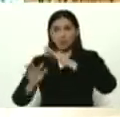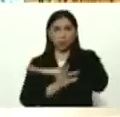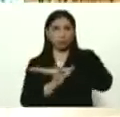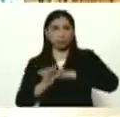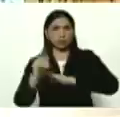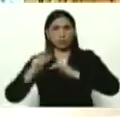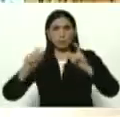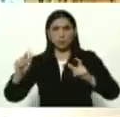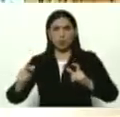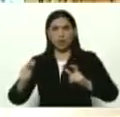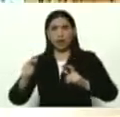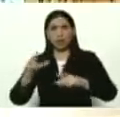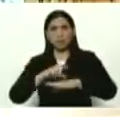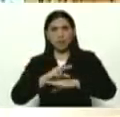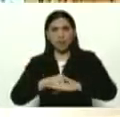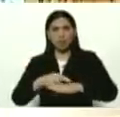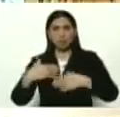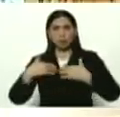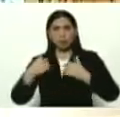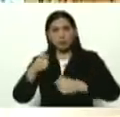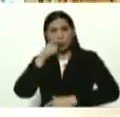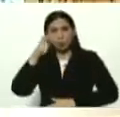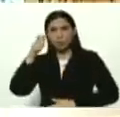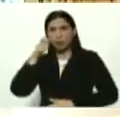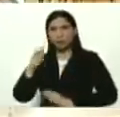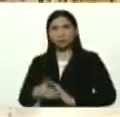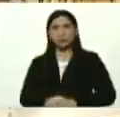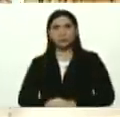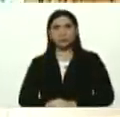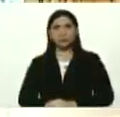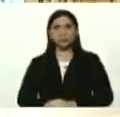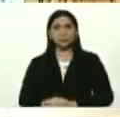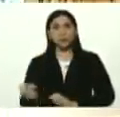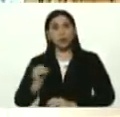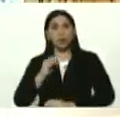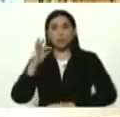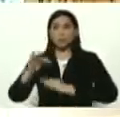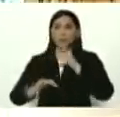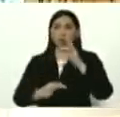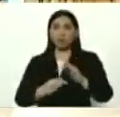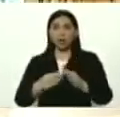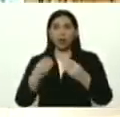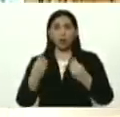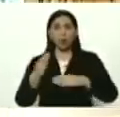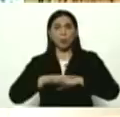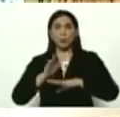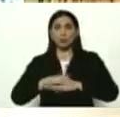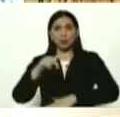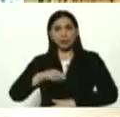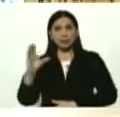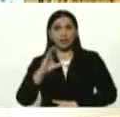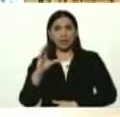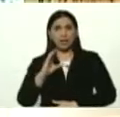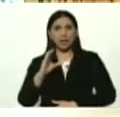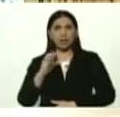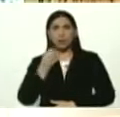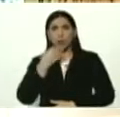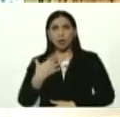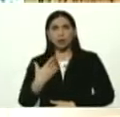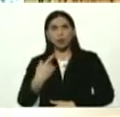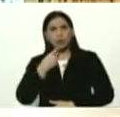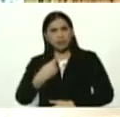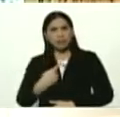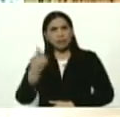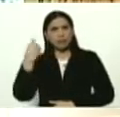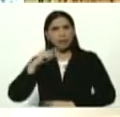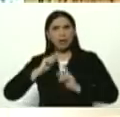Personal médico, personal de seguridad. O infectados como pasó aquí en Caracas, pues. Yo le dije a Gerard Aristóbulo y